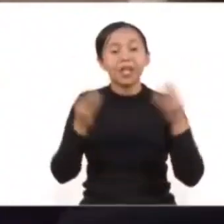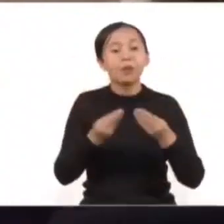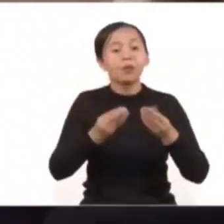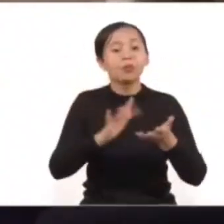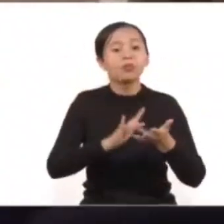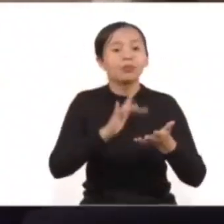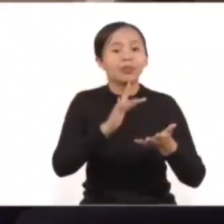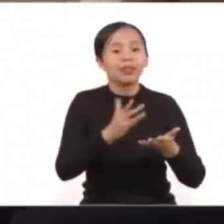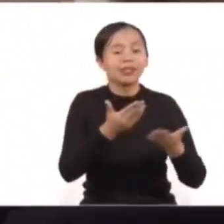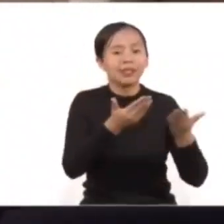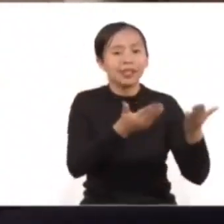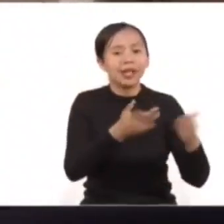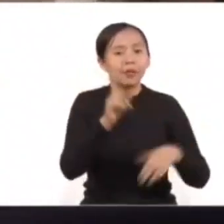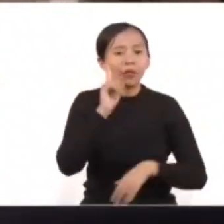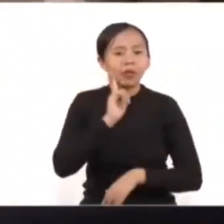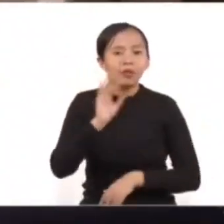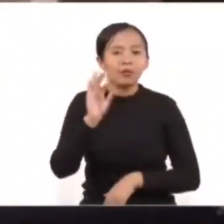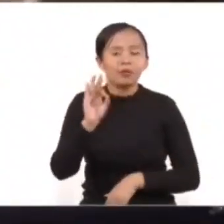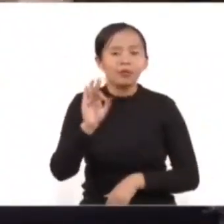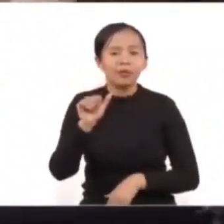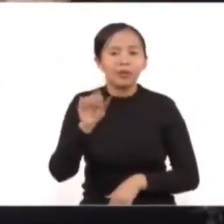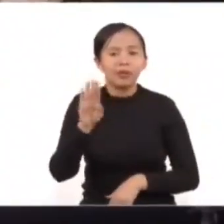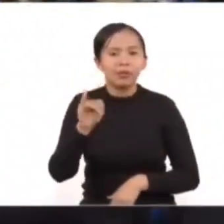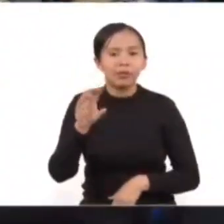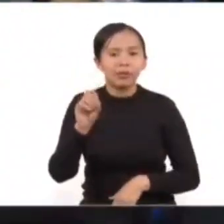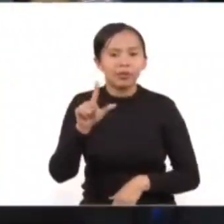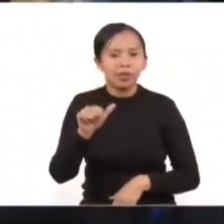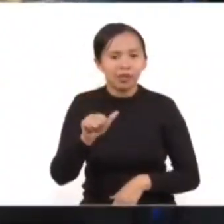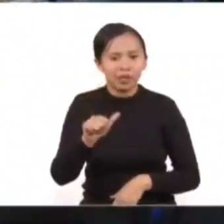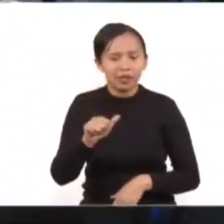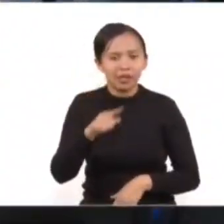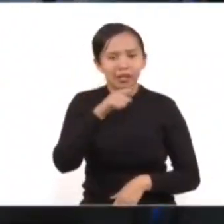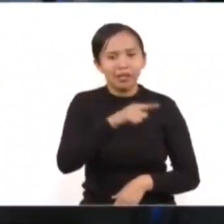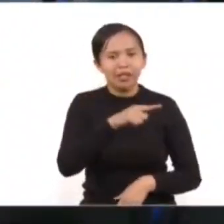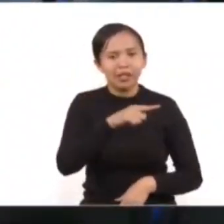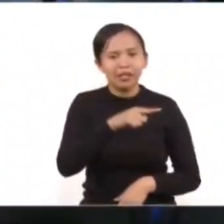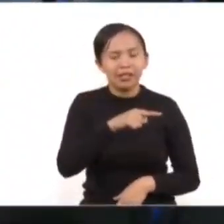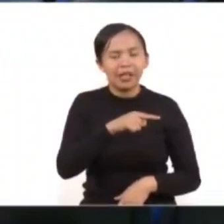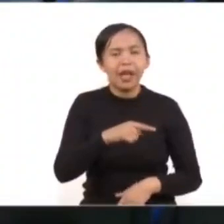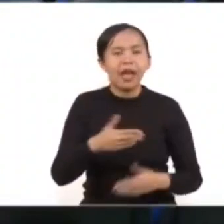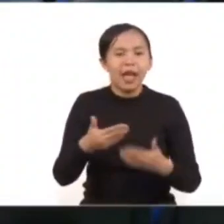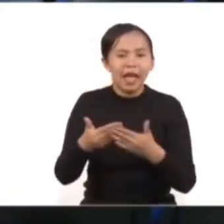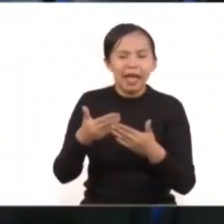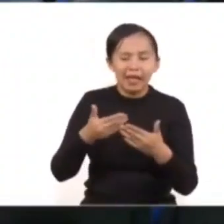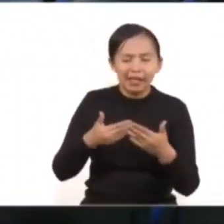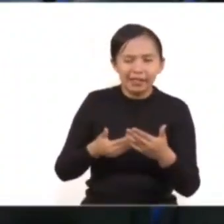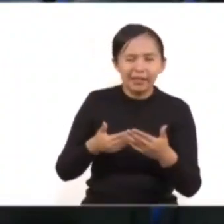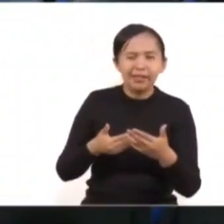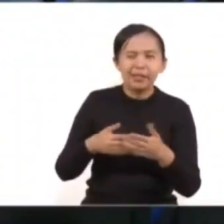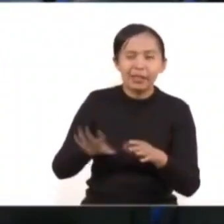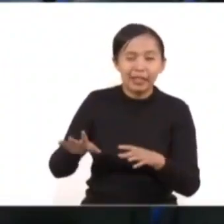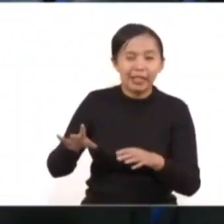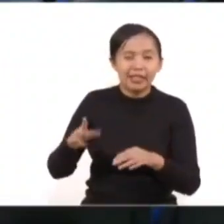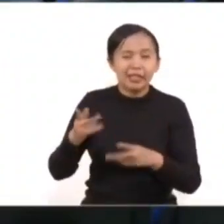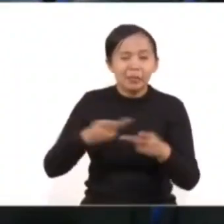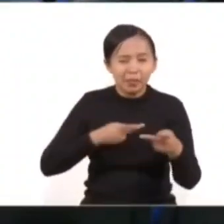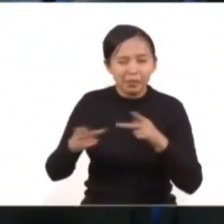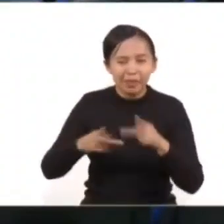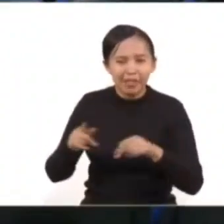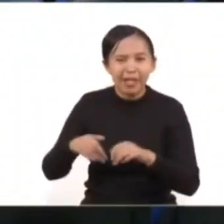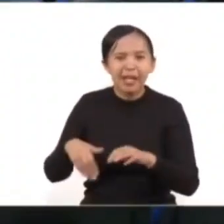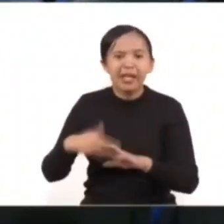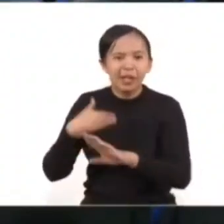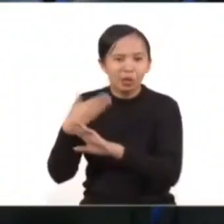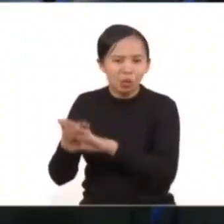Agradecemos las palabras de la doctora Fabiola Alani Samano, Comisionada Nacional para Prevenir y Erradicar la Violencia contra las Mujeres.